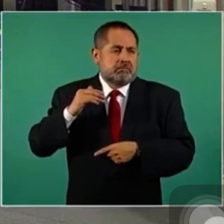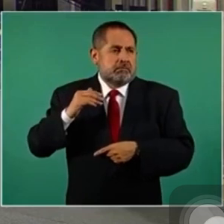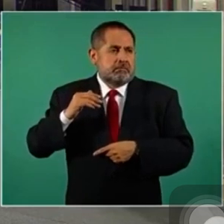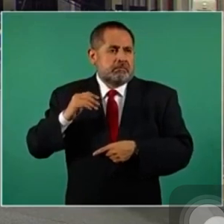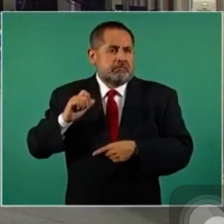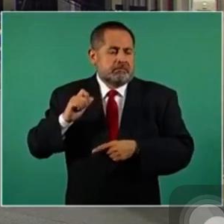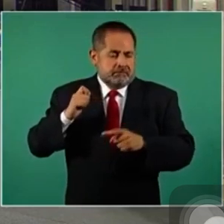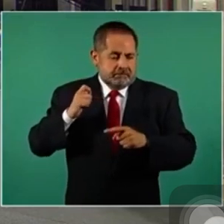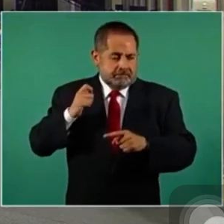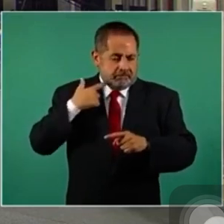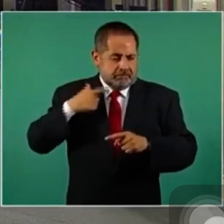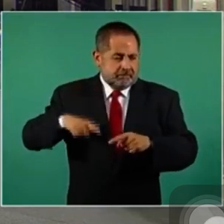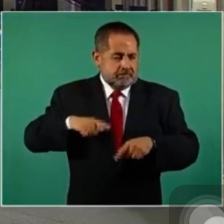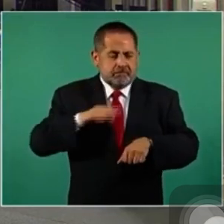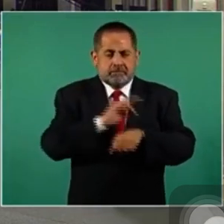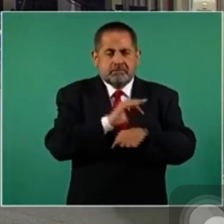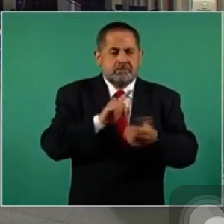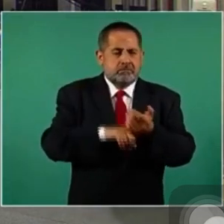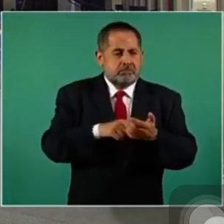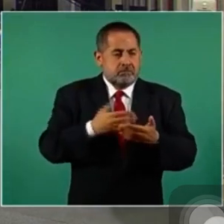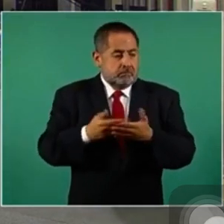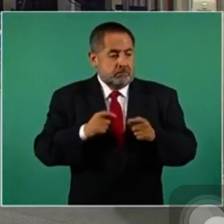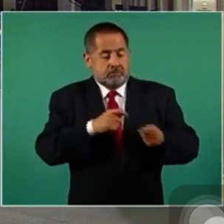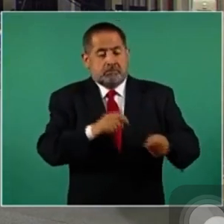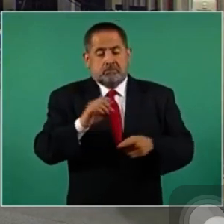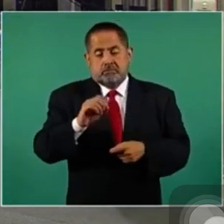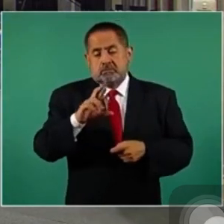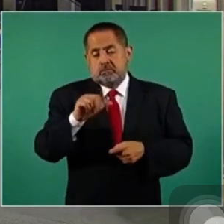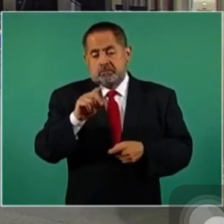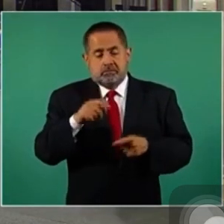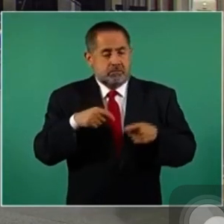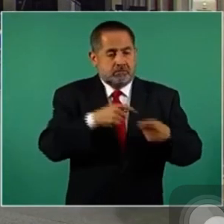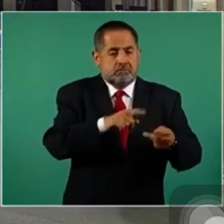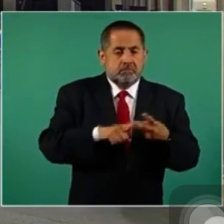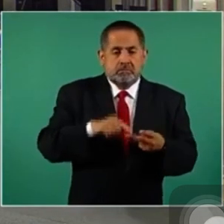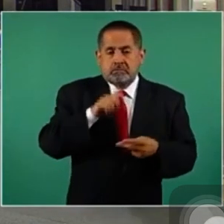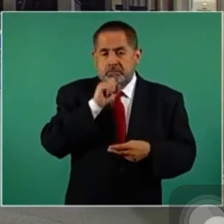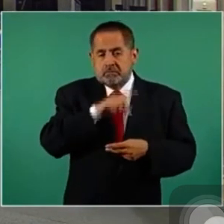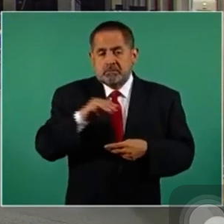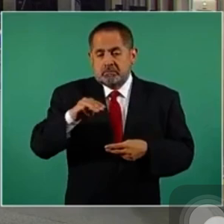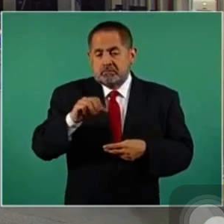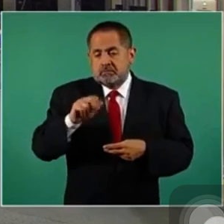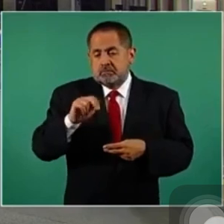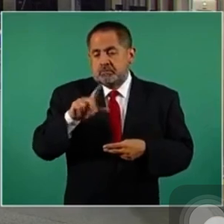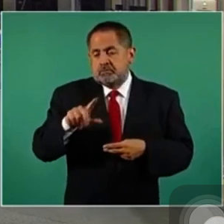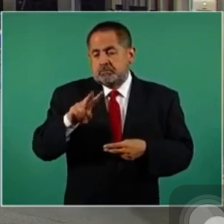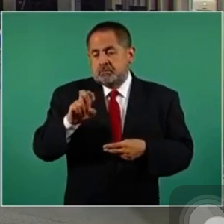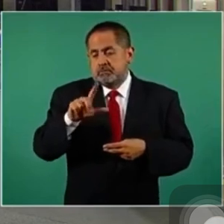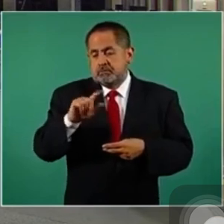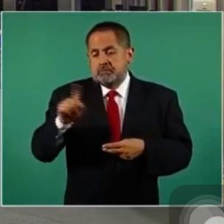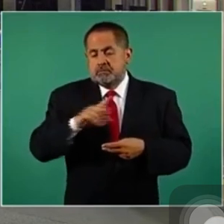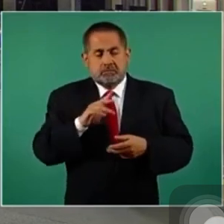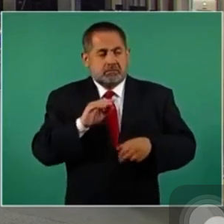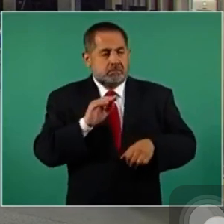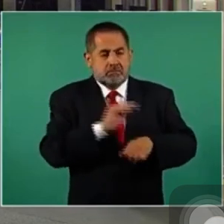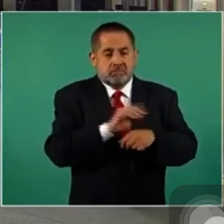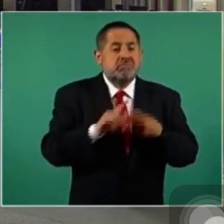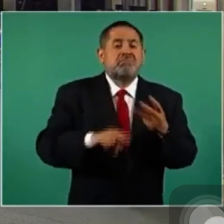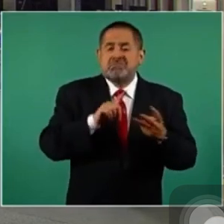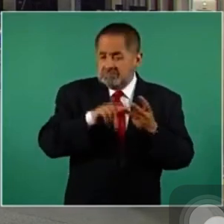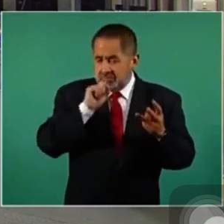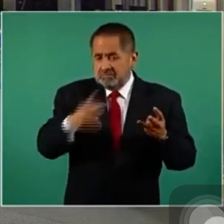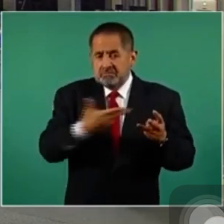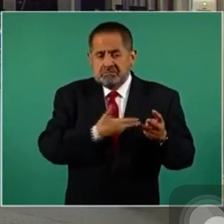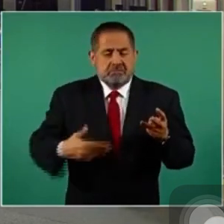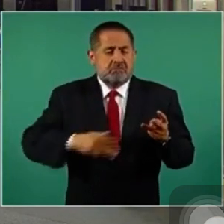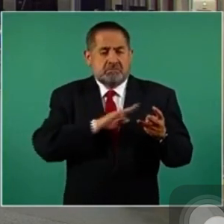en Orlando y también de Manuel Velasco, incluso por el propio presidente municipal